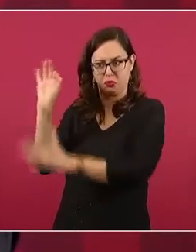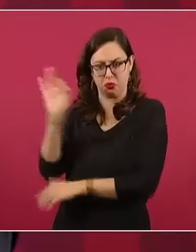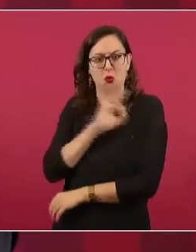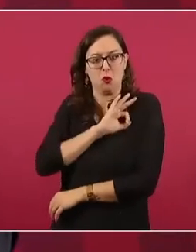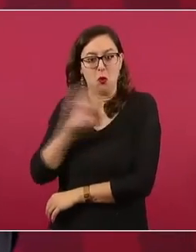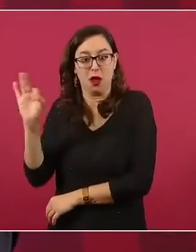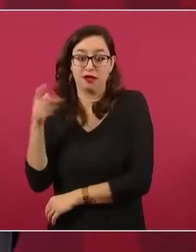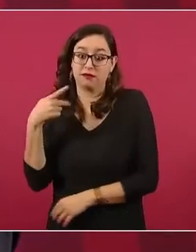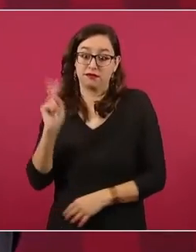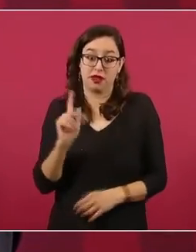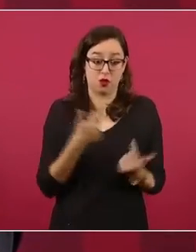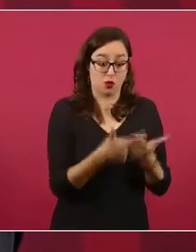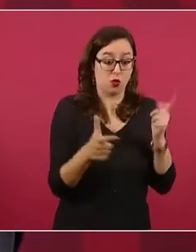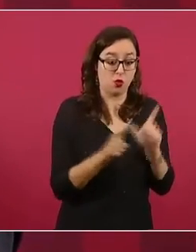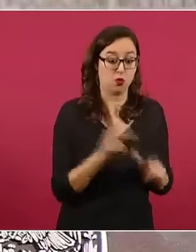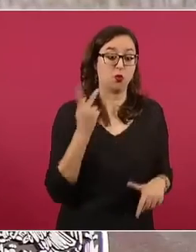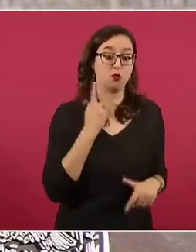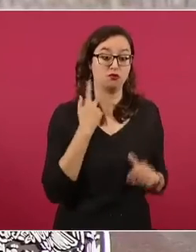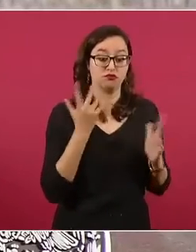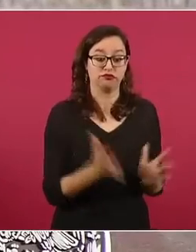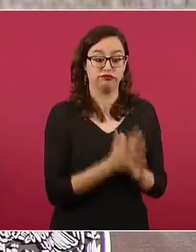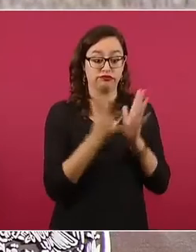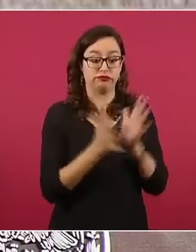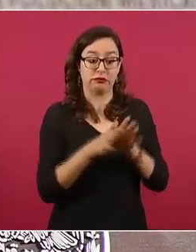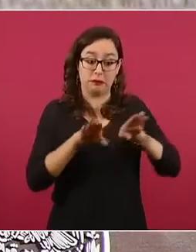eso no sirve.